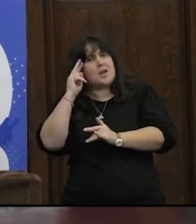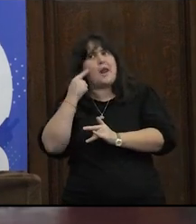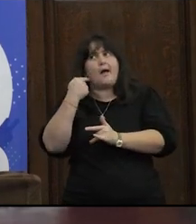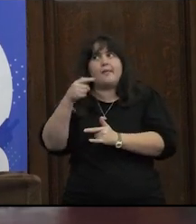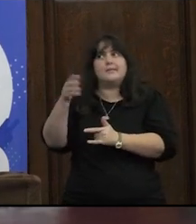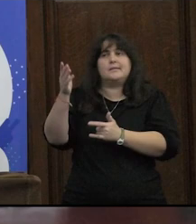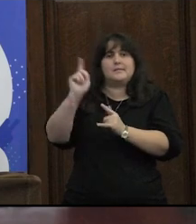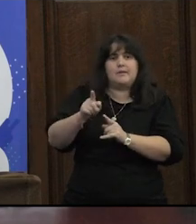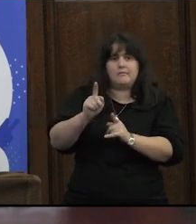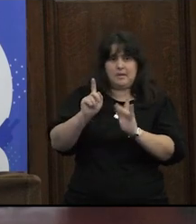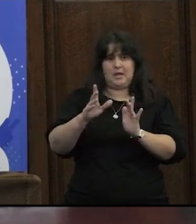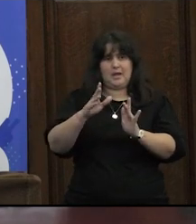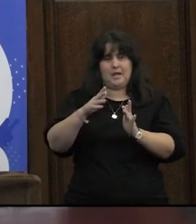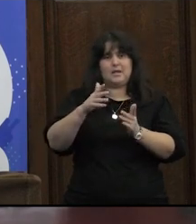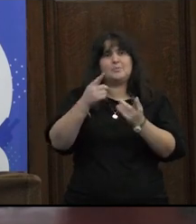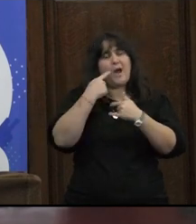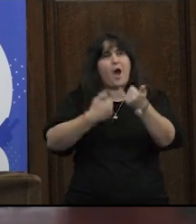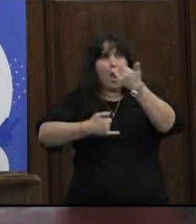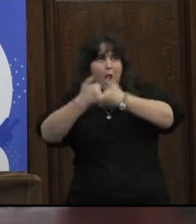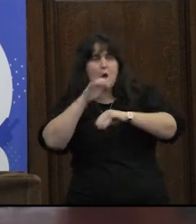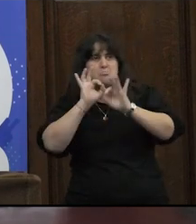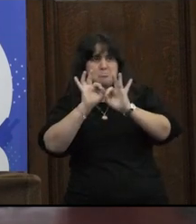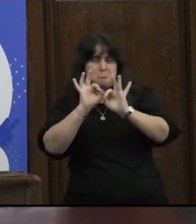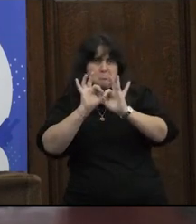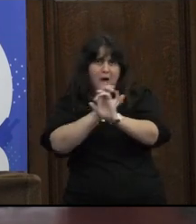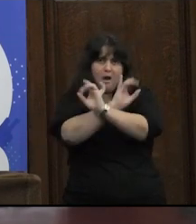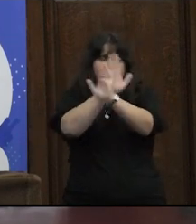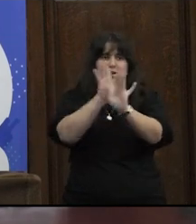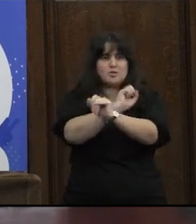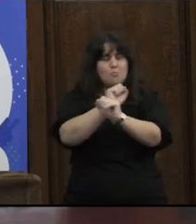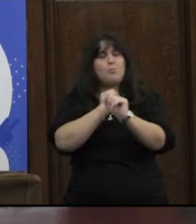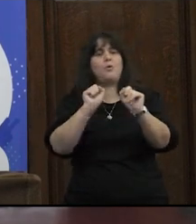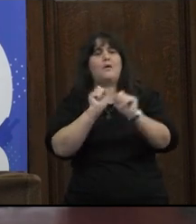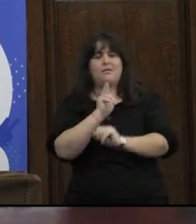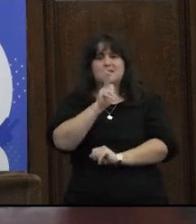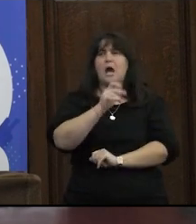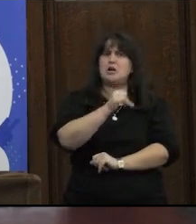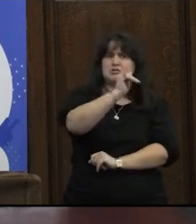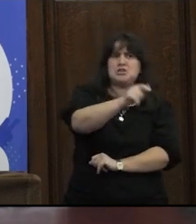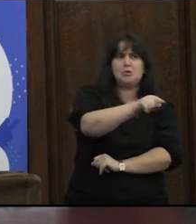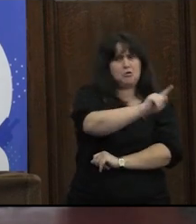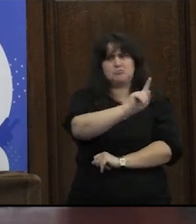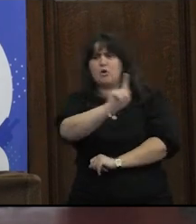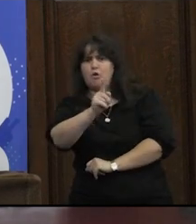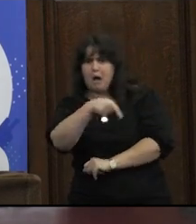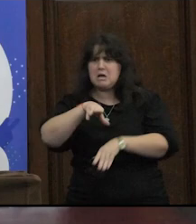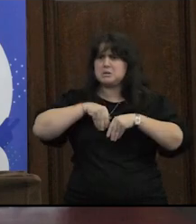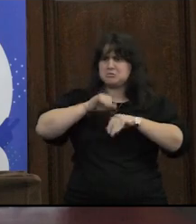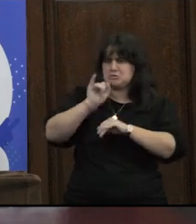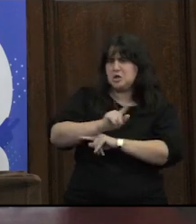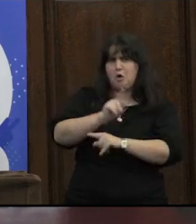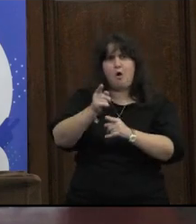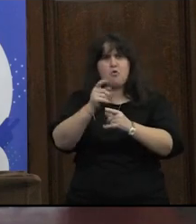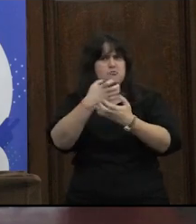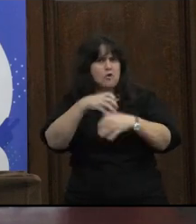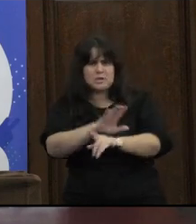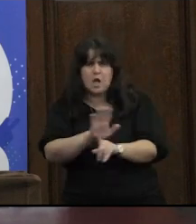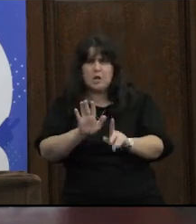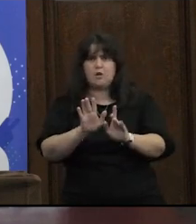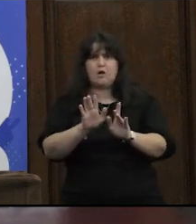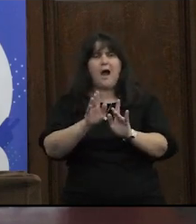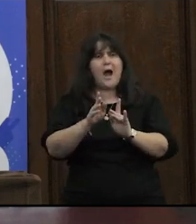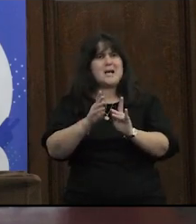¿no? que dispone de la información entonces puede decir esto sí esto no esto lo quiero esto no lo quiero